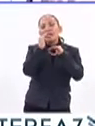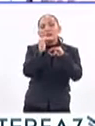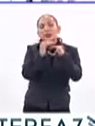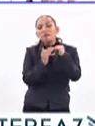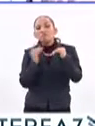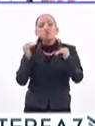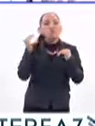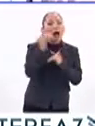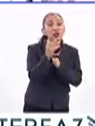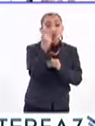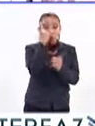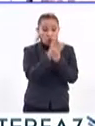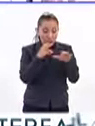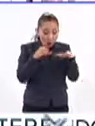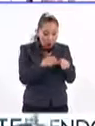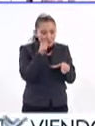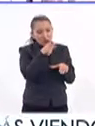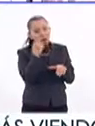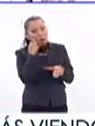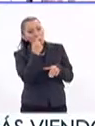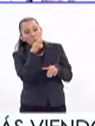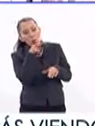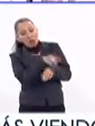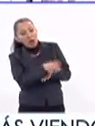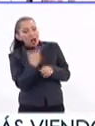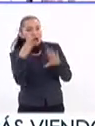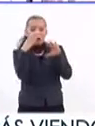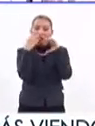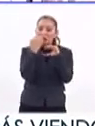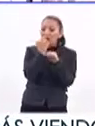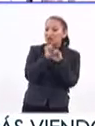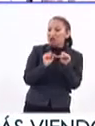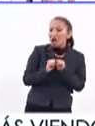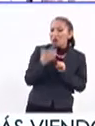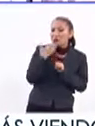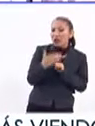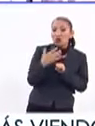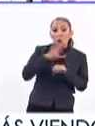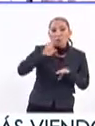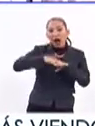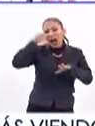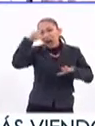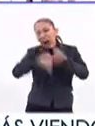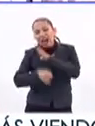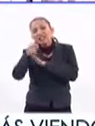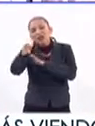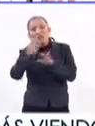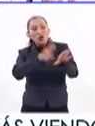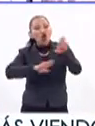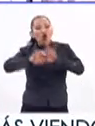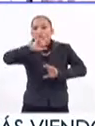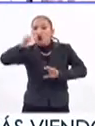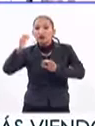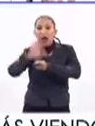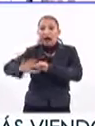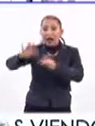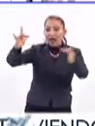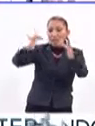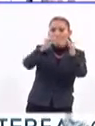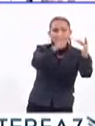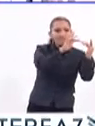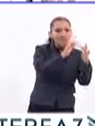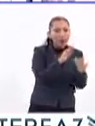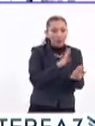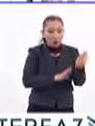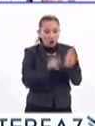ver que no es sólo lo más evidente, no es sólo lo que nos enseñan las aulas, ver cómo la biología interactúa con otras disciplinas, ver